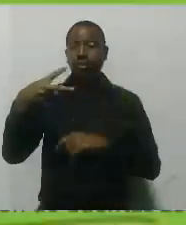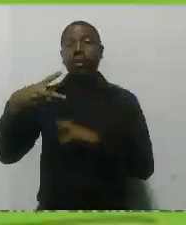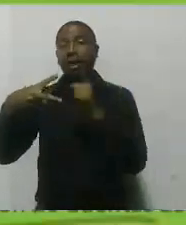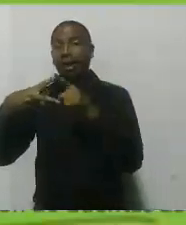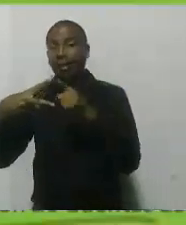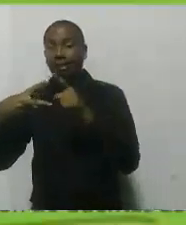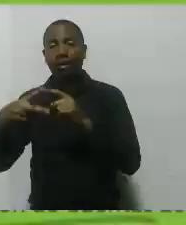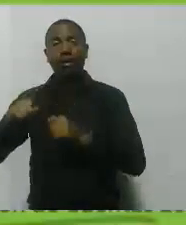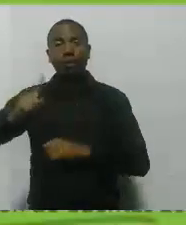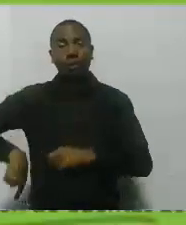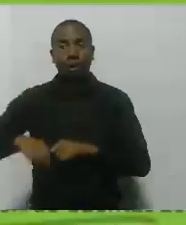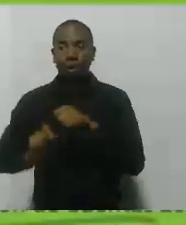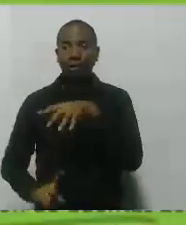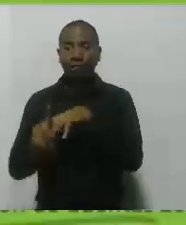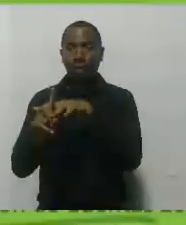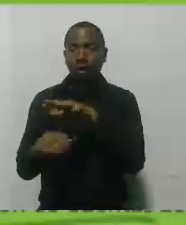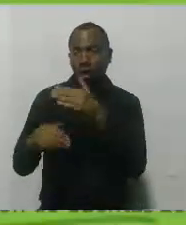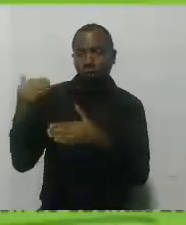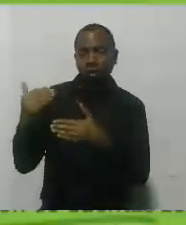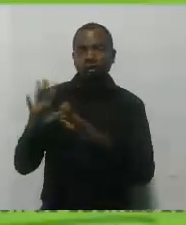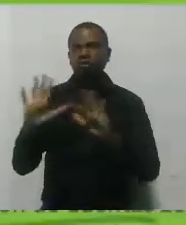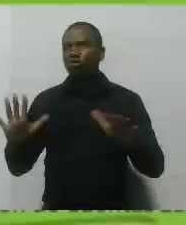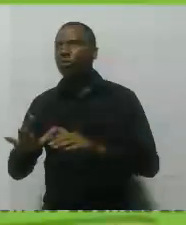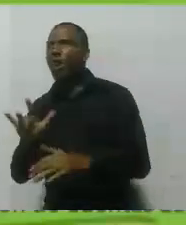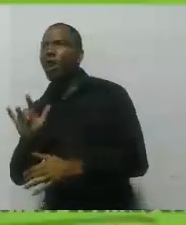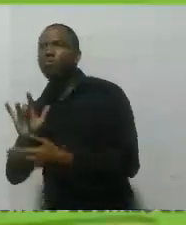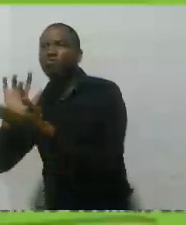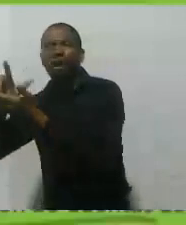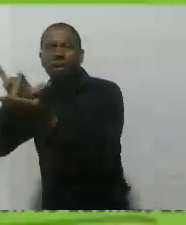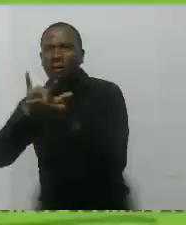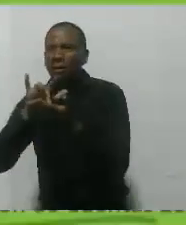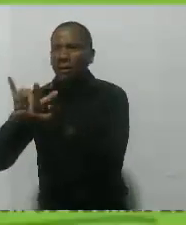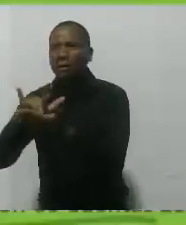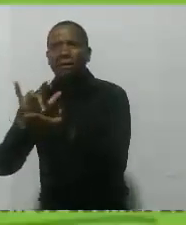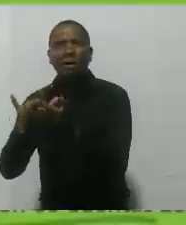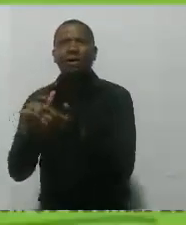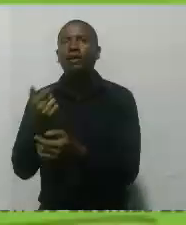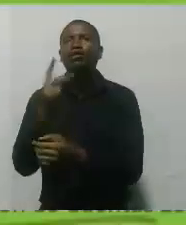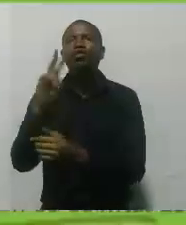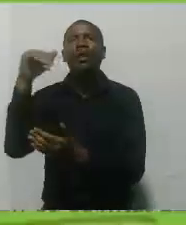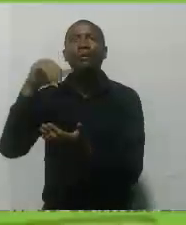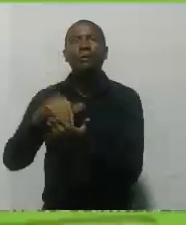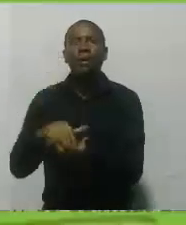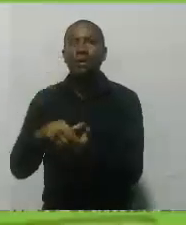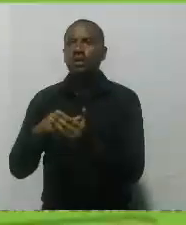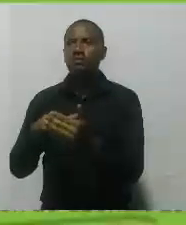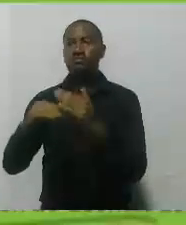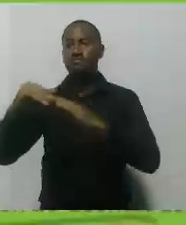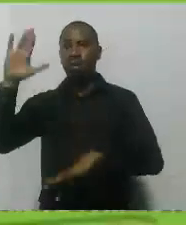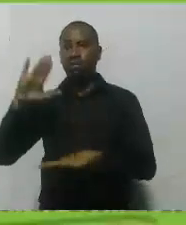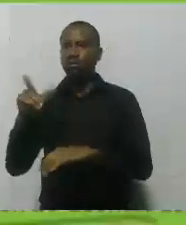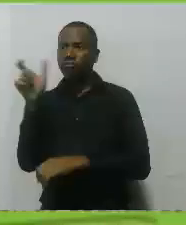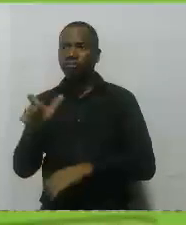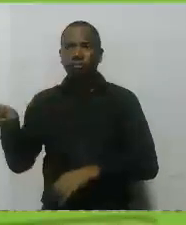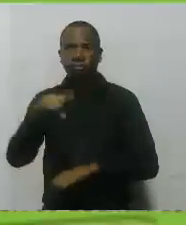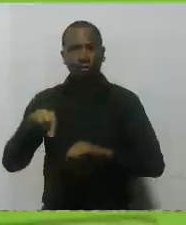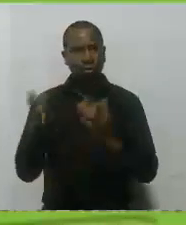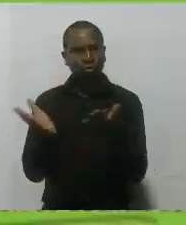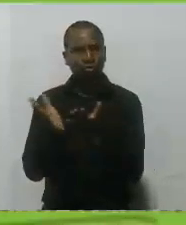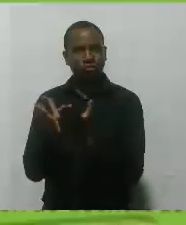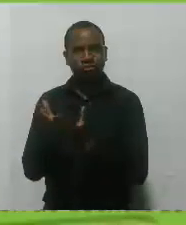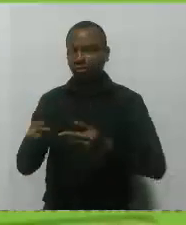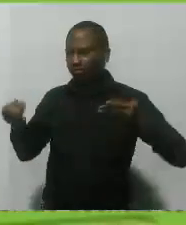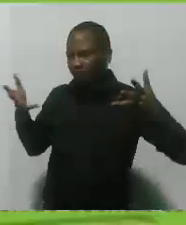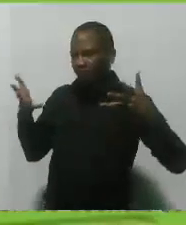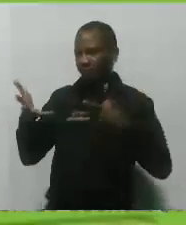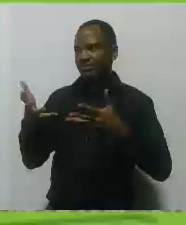estamos llegando a 12.786 estudiantes. Quiere decir que estamos